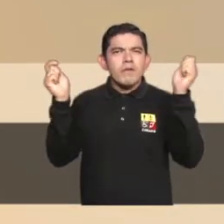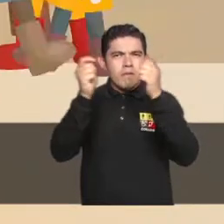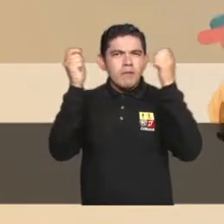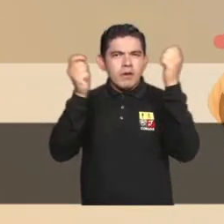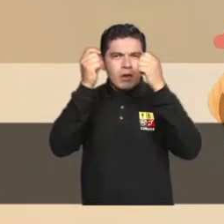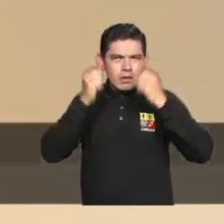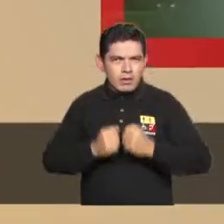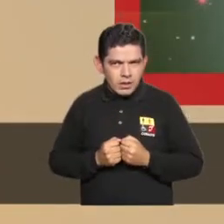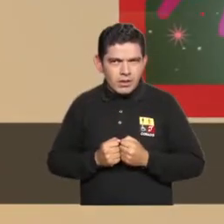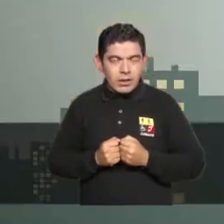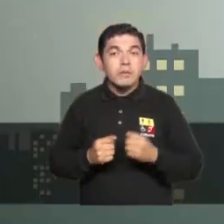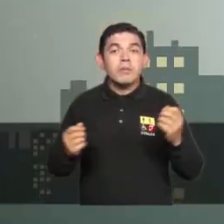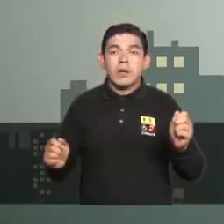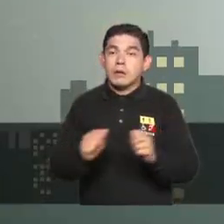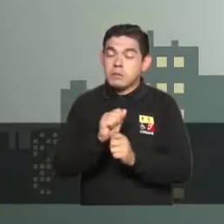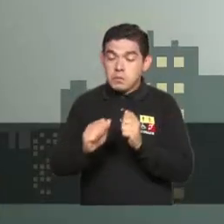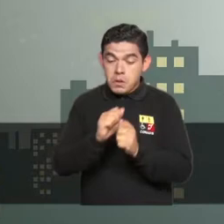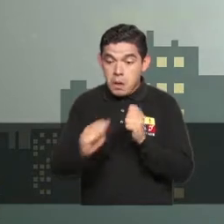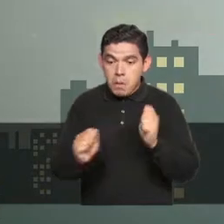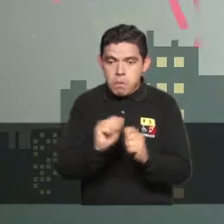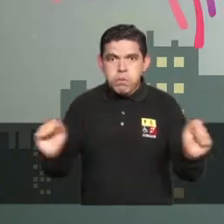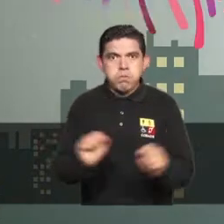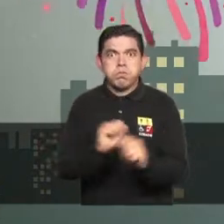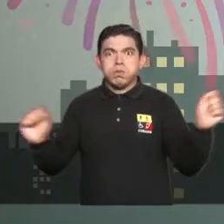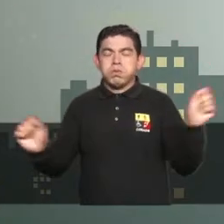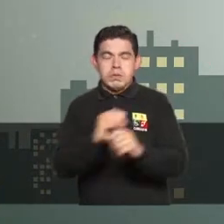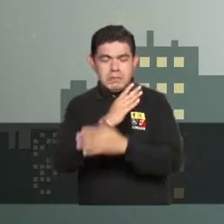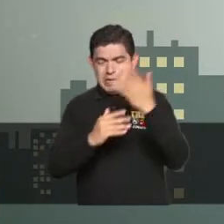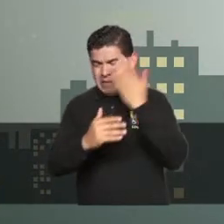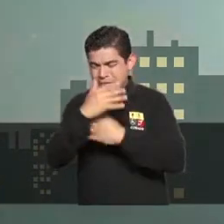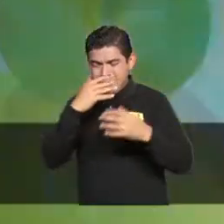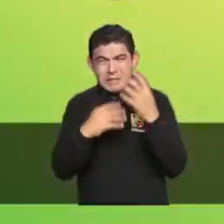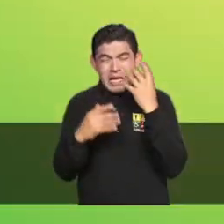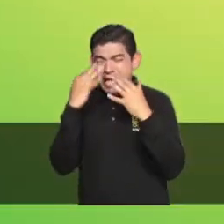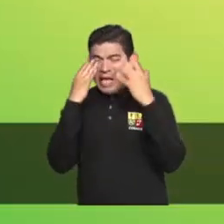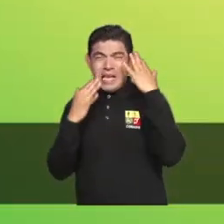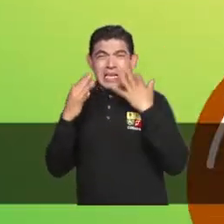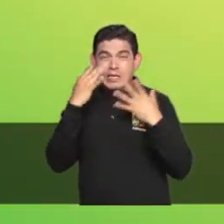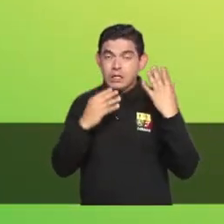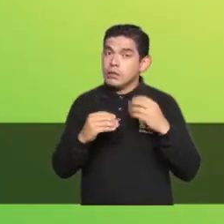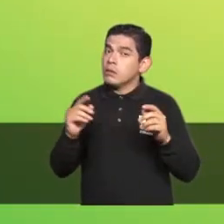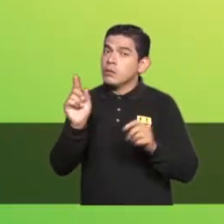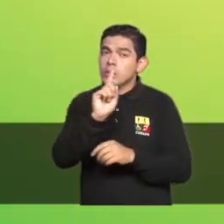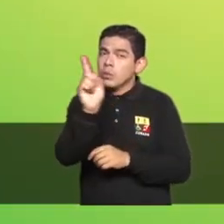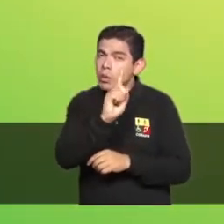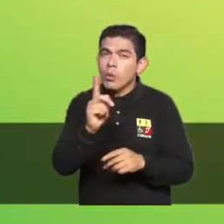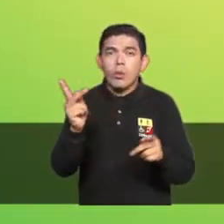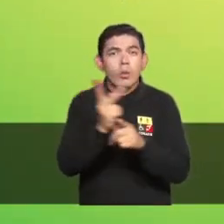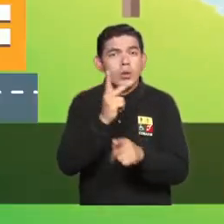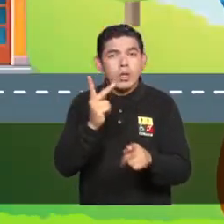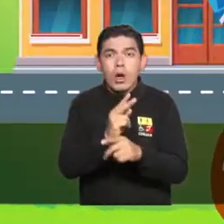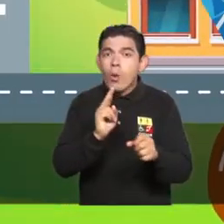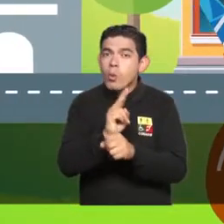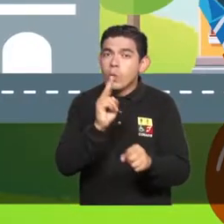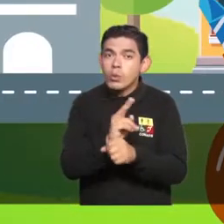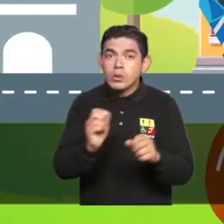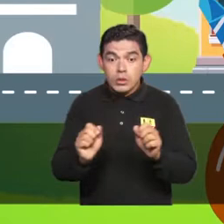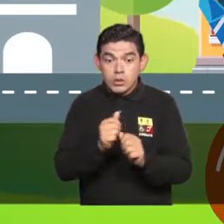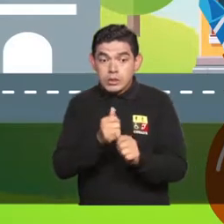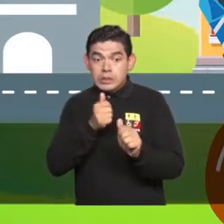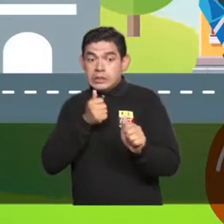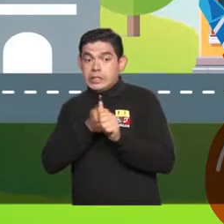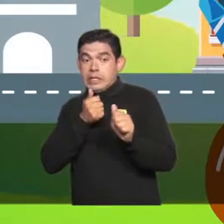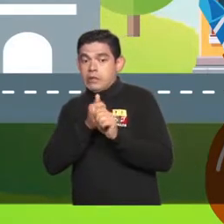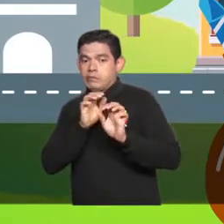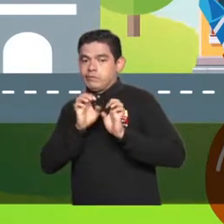épocas festivas, se registran accidentes por la manipulación de pirotecnia. No utilices explosivos. Si te encuentras cerca de ellos,